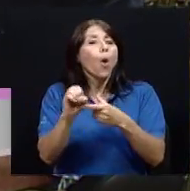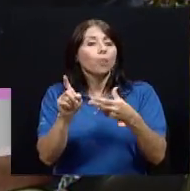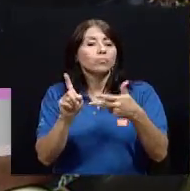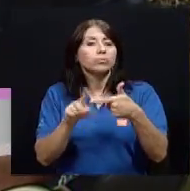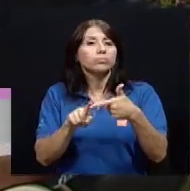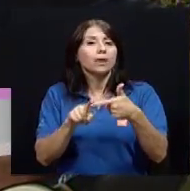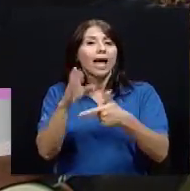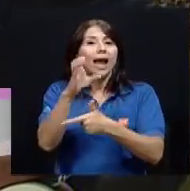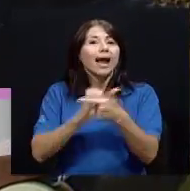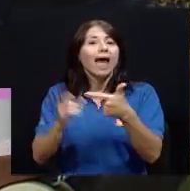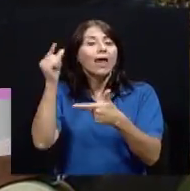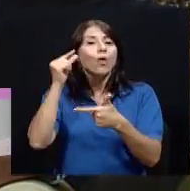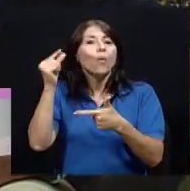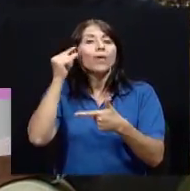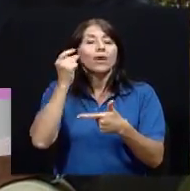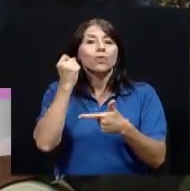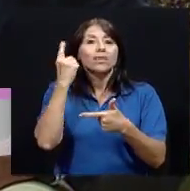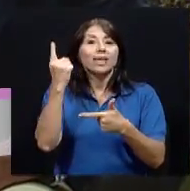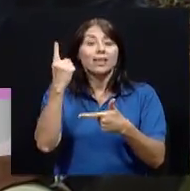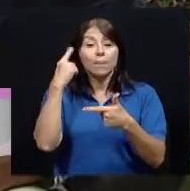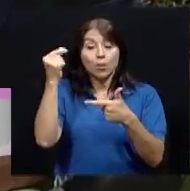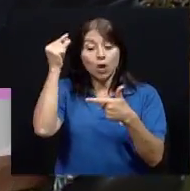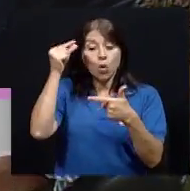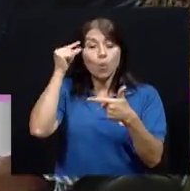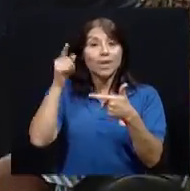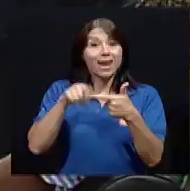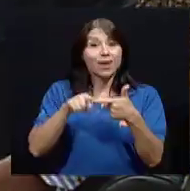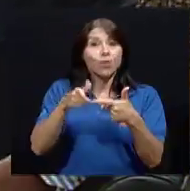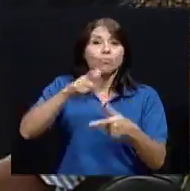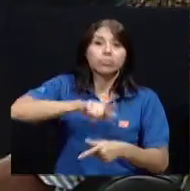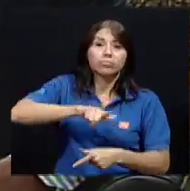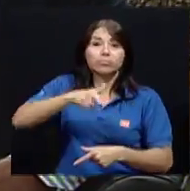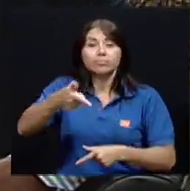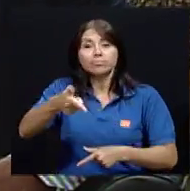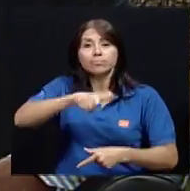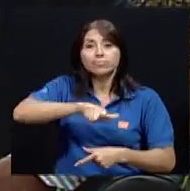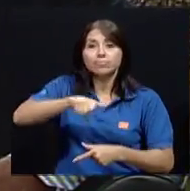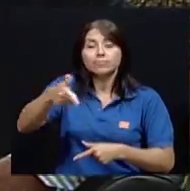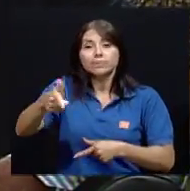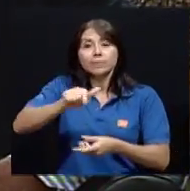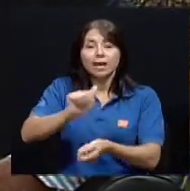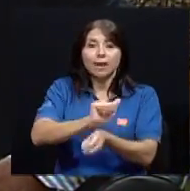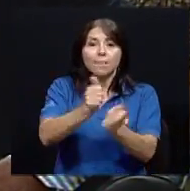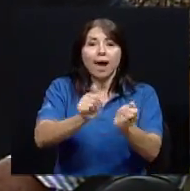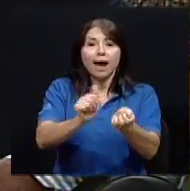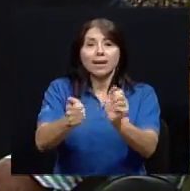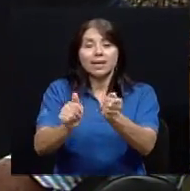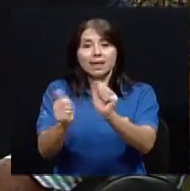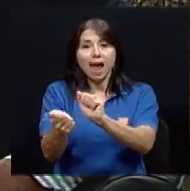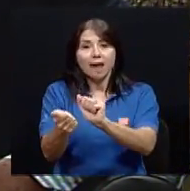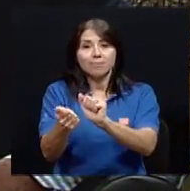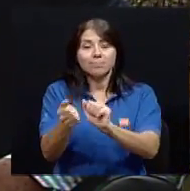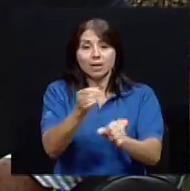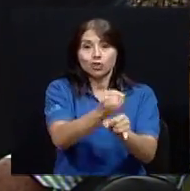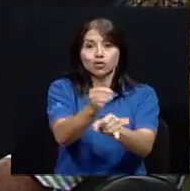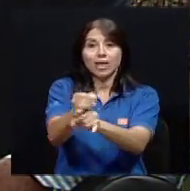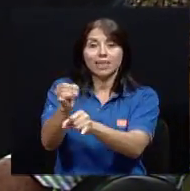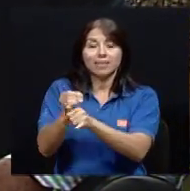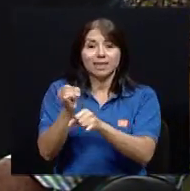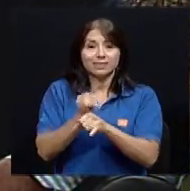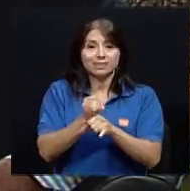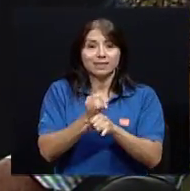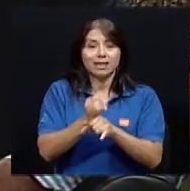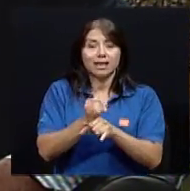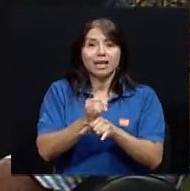gobierno, pues, varía esa concepción o estos entes que van a tener la responsabilidad, podría llegar a